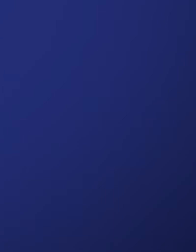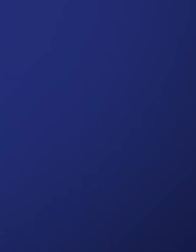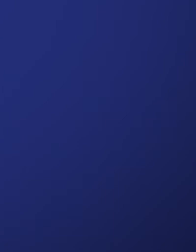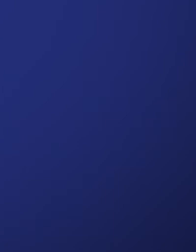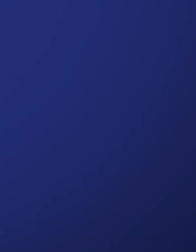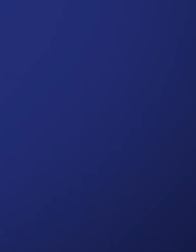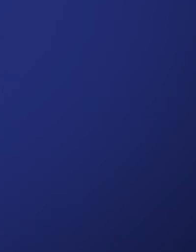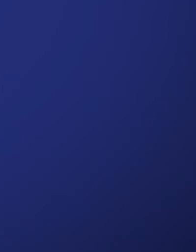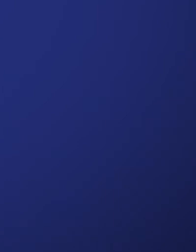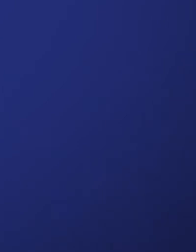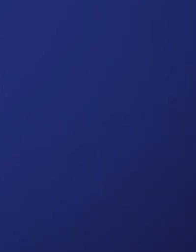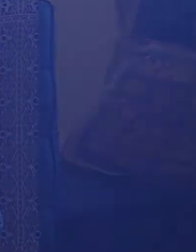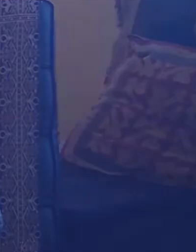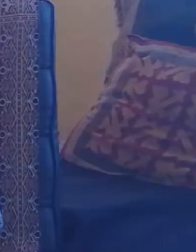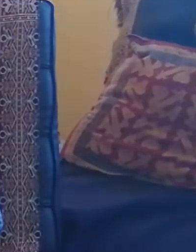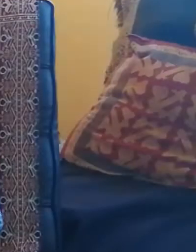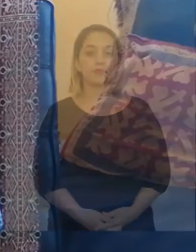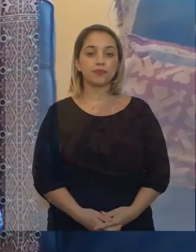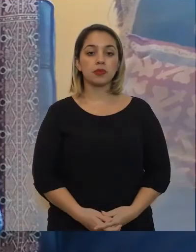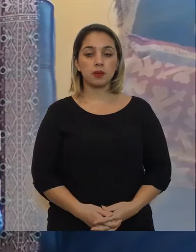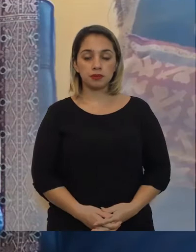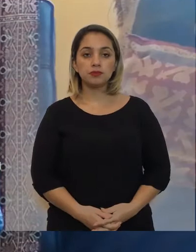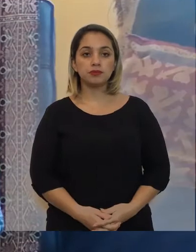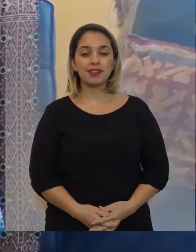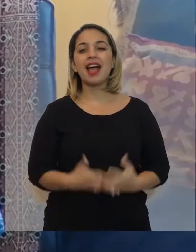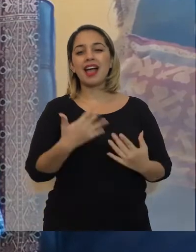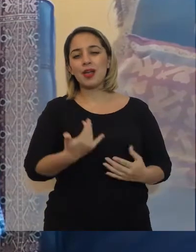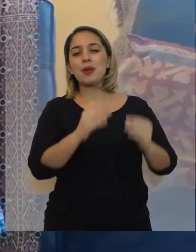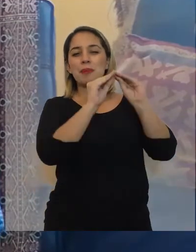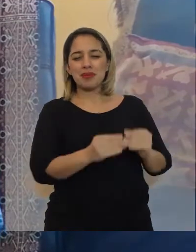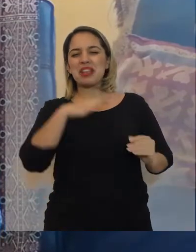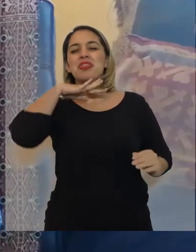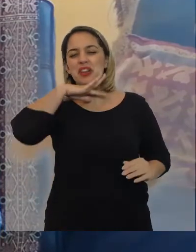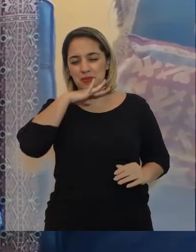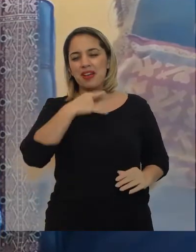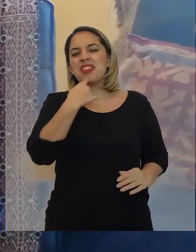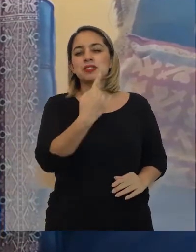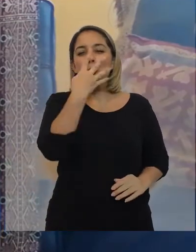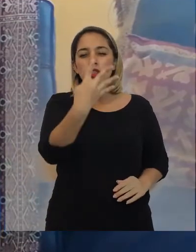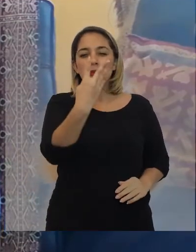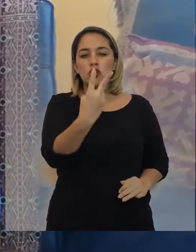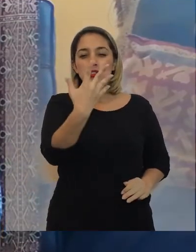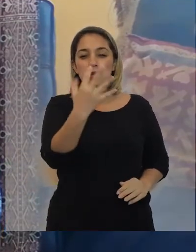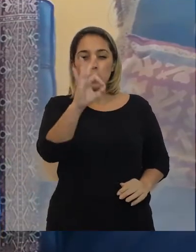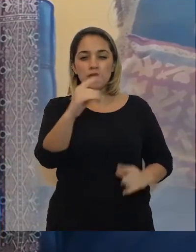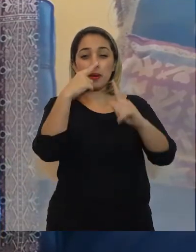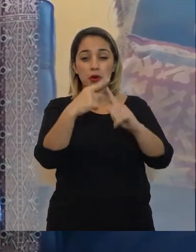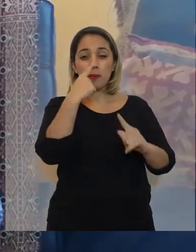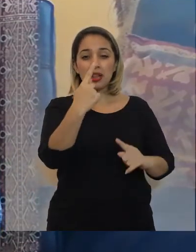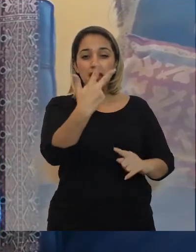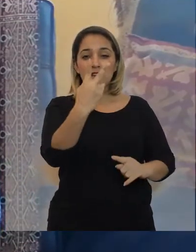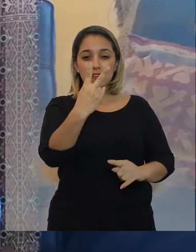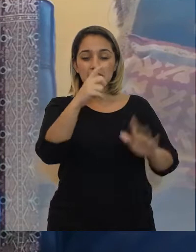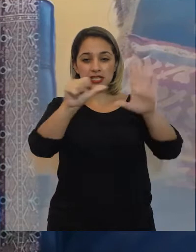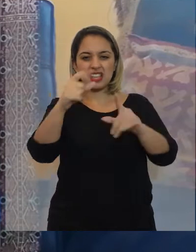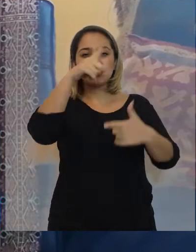¿Qué es matemática tramposa? Hay una cuenta matemática tramposa 4.250 por